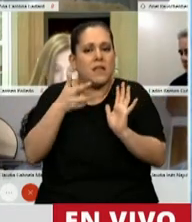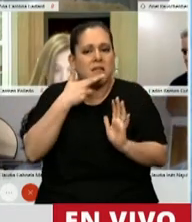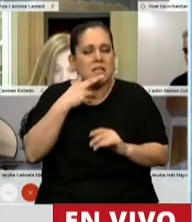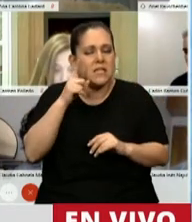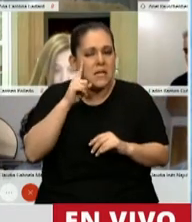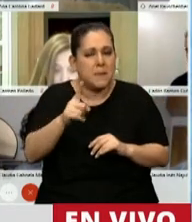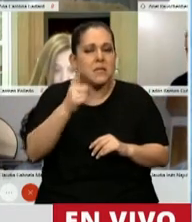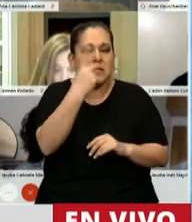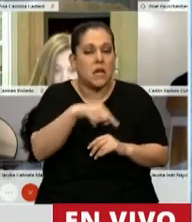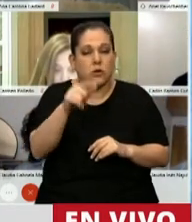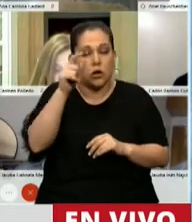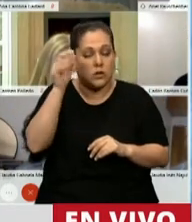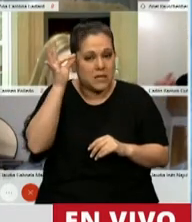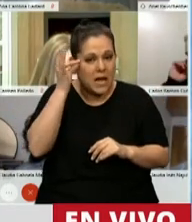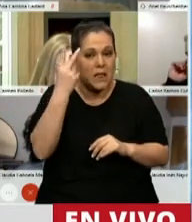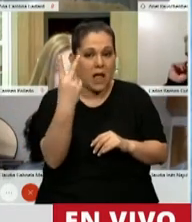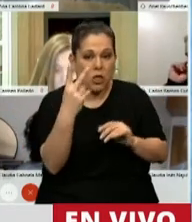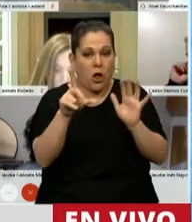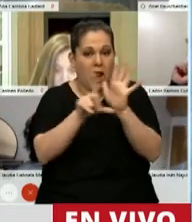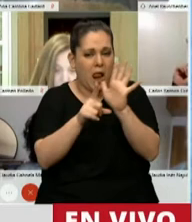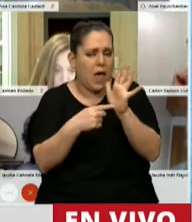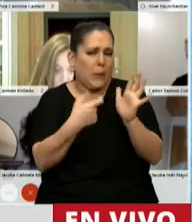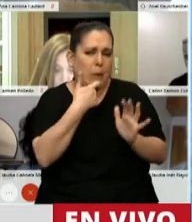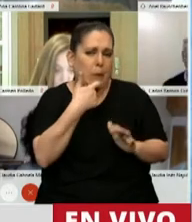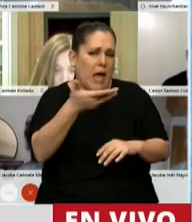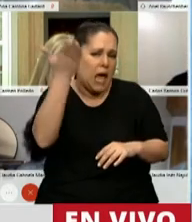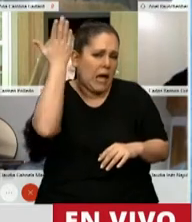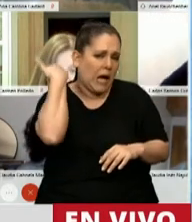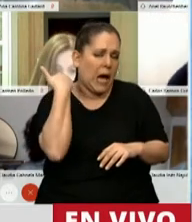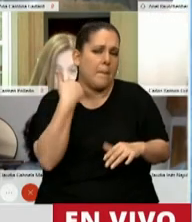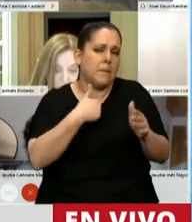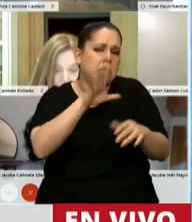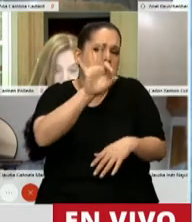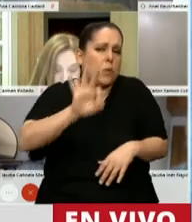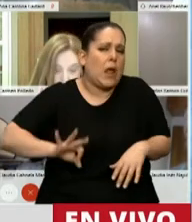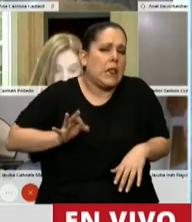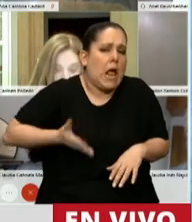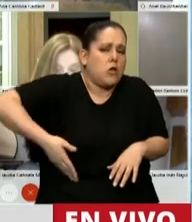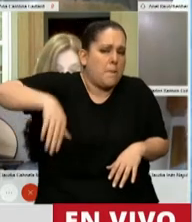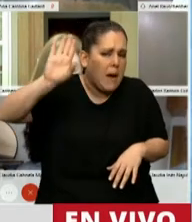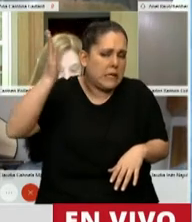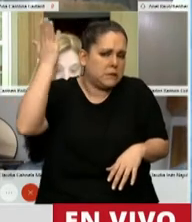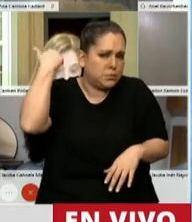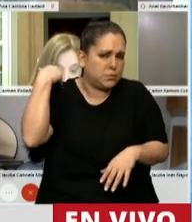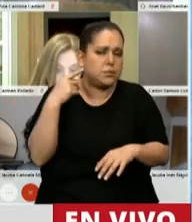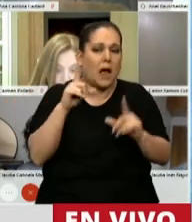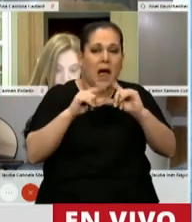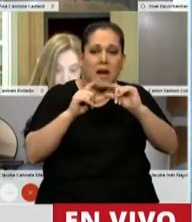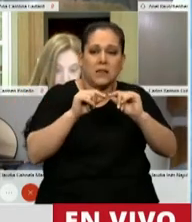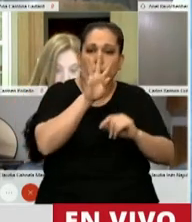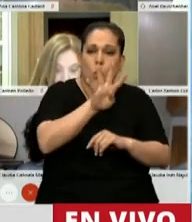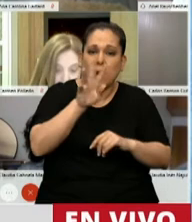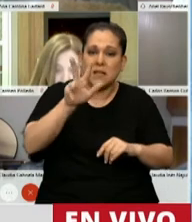.132, una ley muy vieja, una ley de hace más de 50 años y que efectivamente los enumera en su artículo